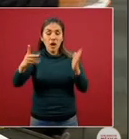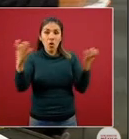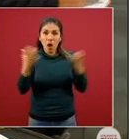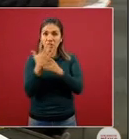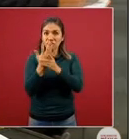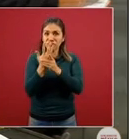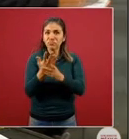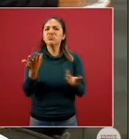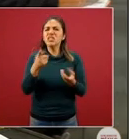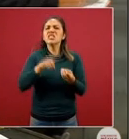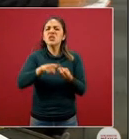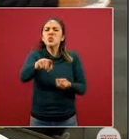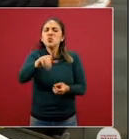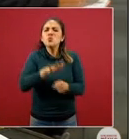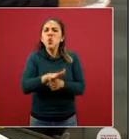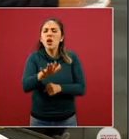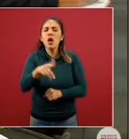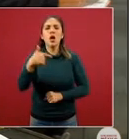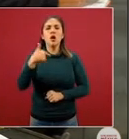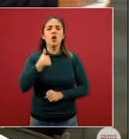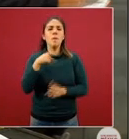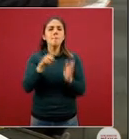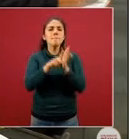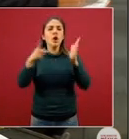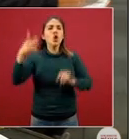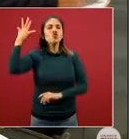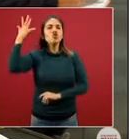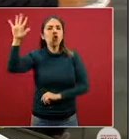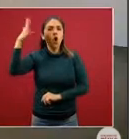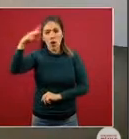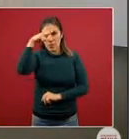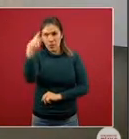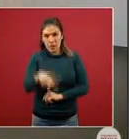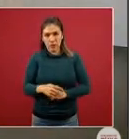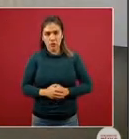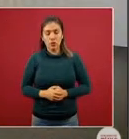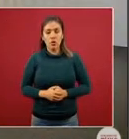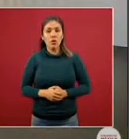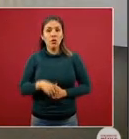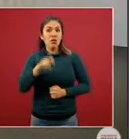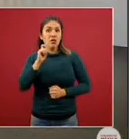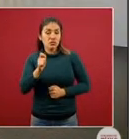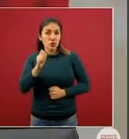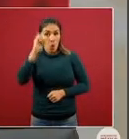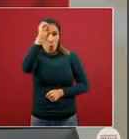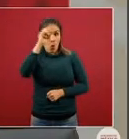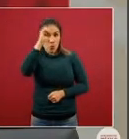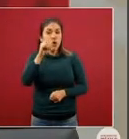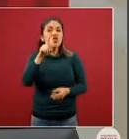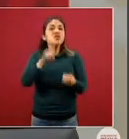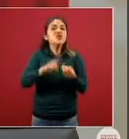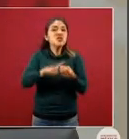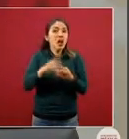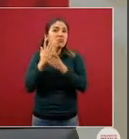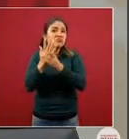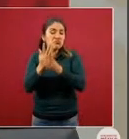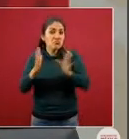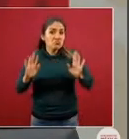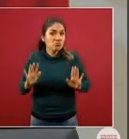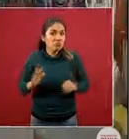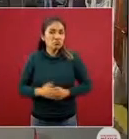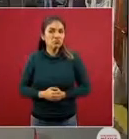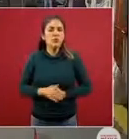su periódico de qué medio me dijo usted es del sol sol de méxico por supuesto o es opinión de estos secretarios pero bien le pongo un